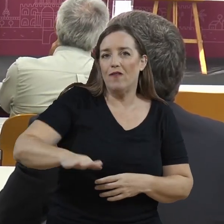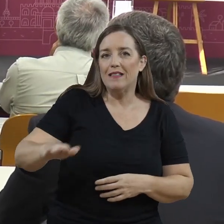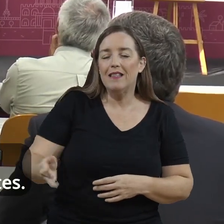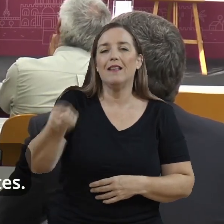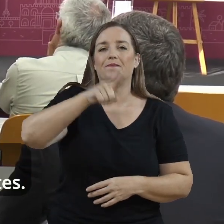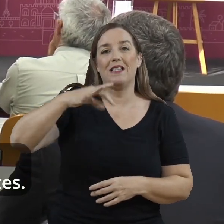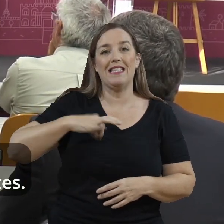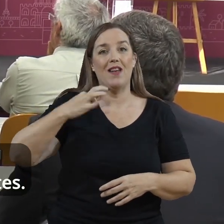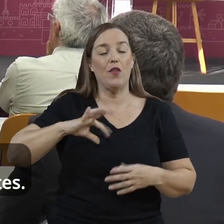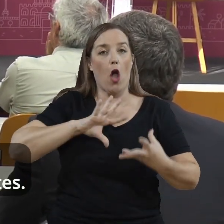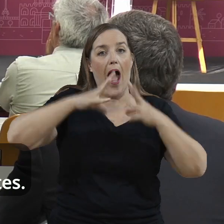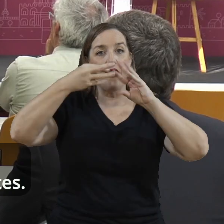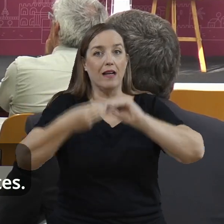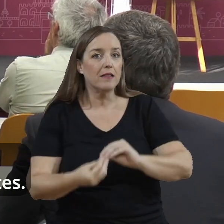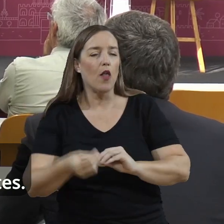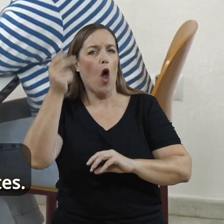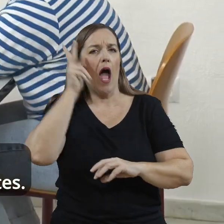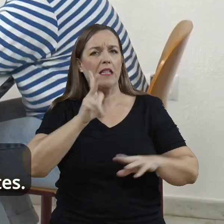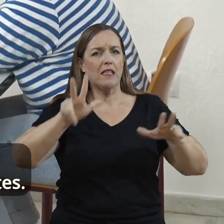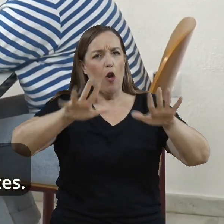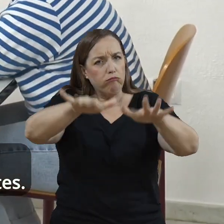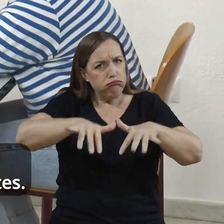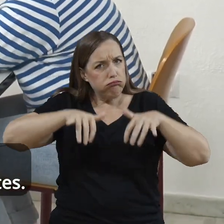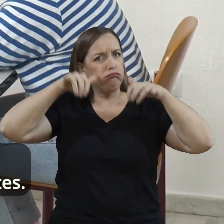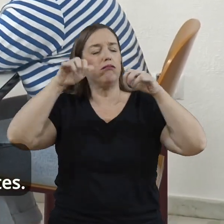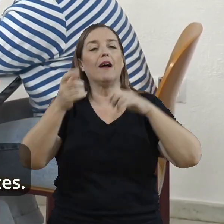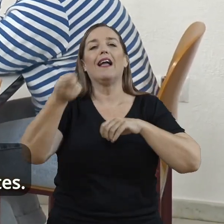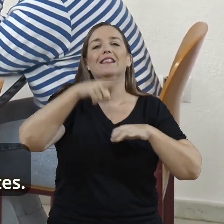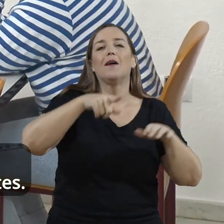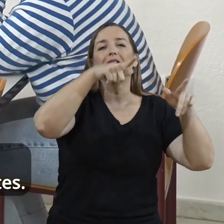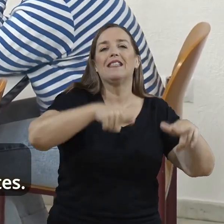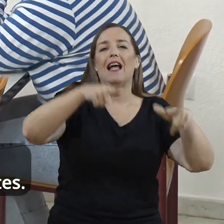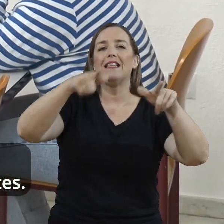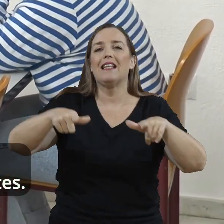adaptado, salón de actos con cabina de traducción y varias salas polivalentes.